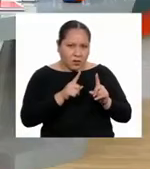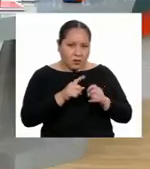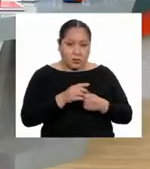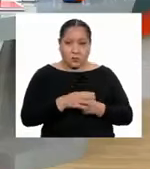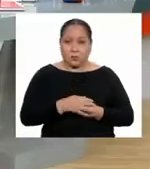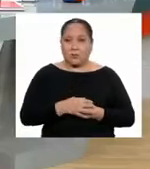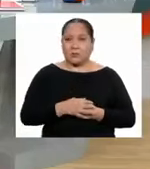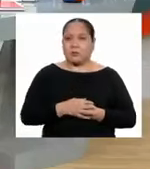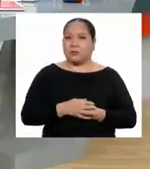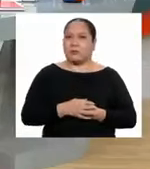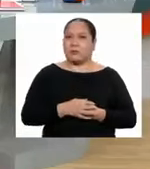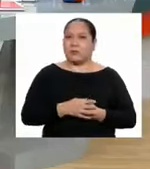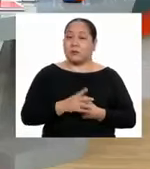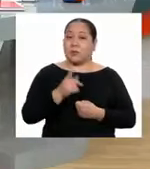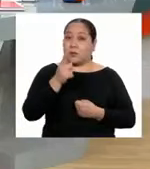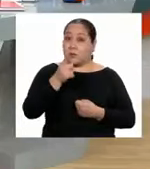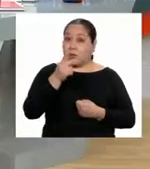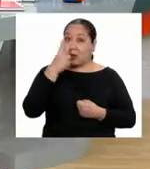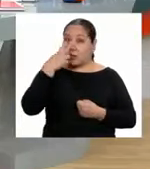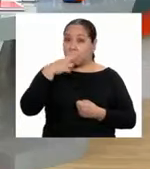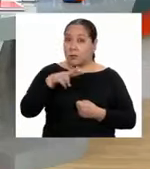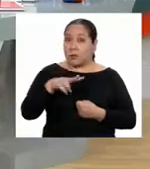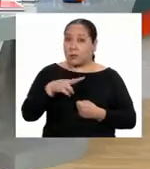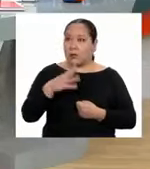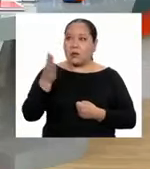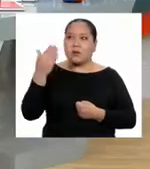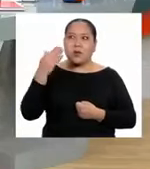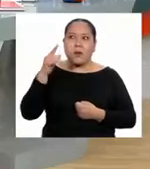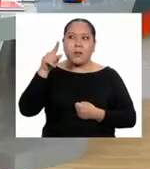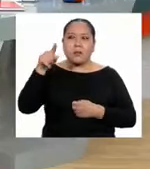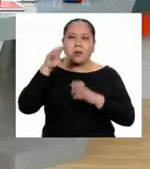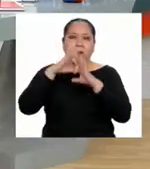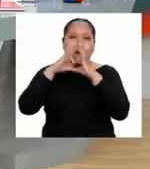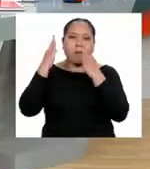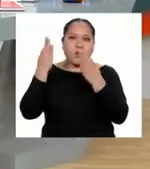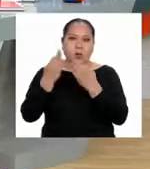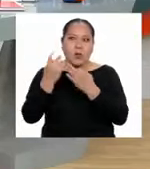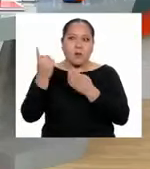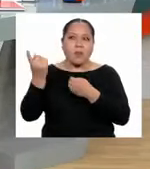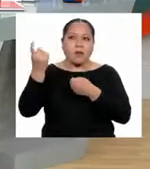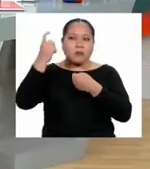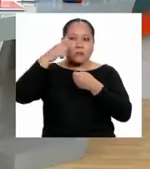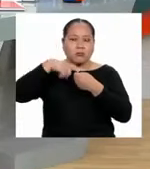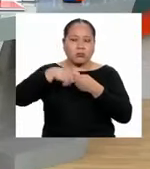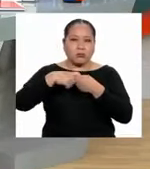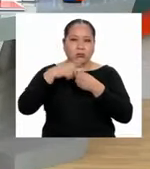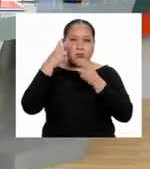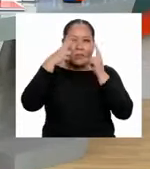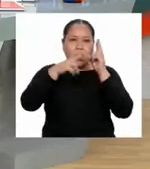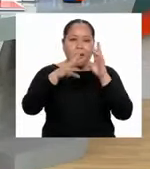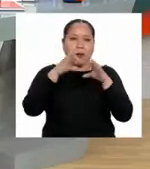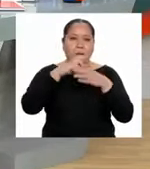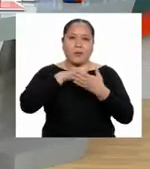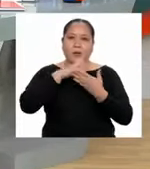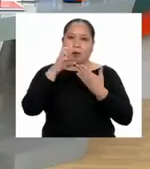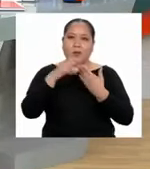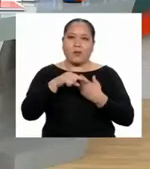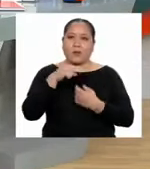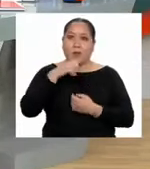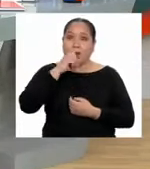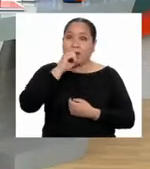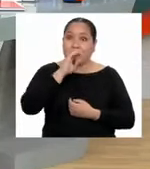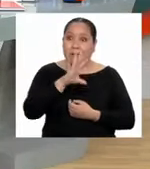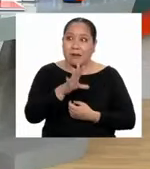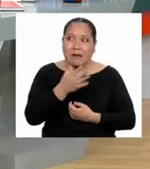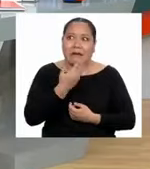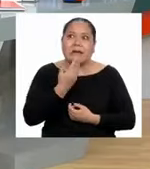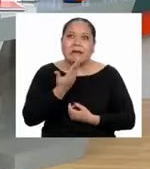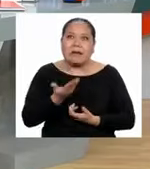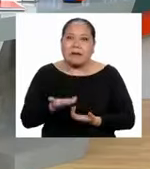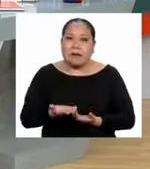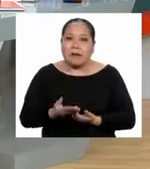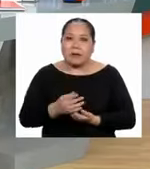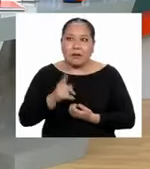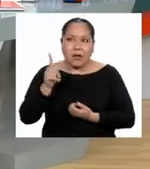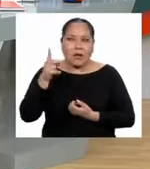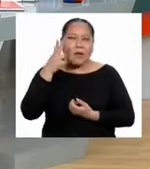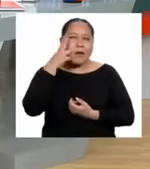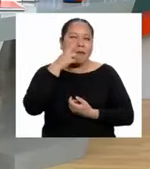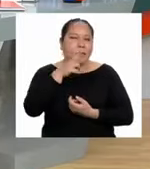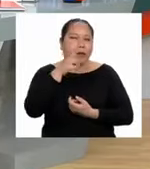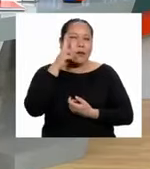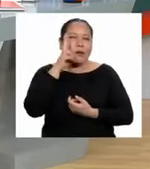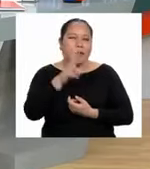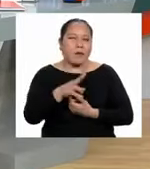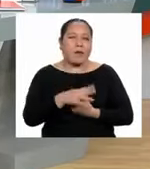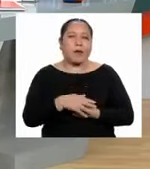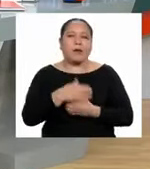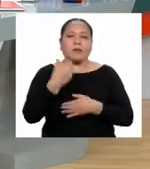Pues si es así, llama a tu familiar para que vea el programa contigo. No tienes que decirle de qué trata. Ya lo irá descubriendo